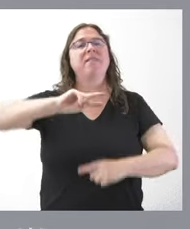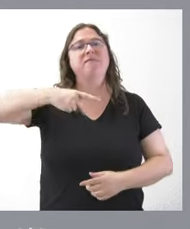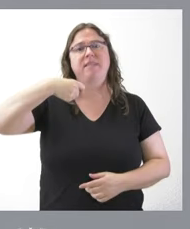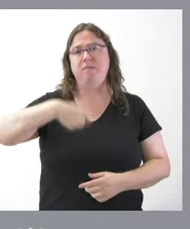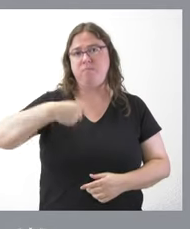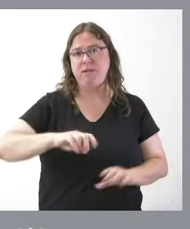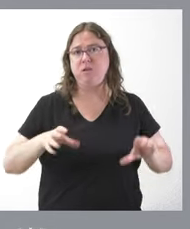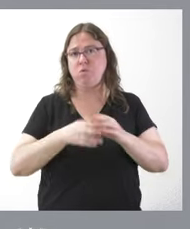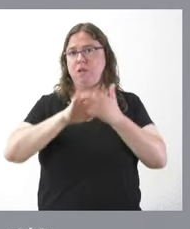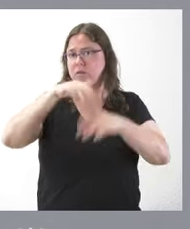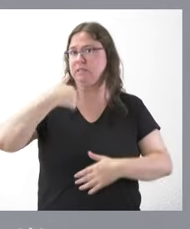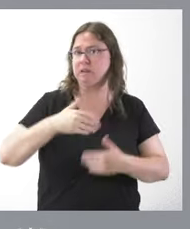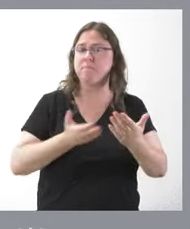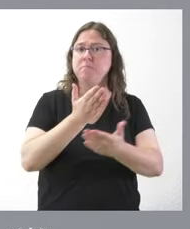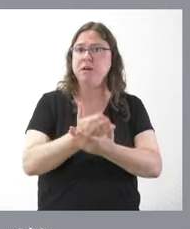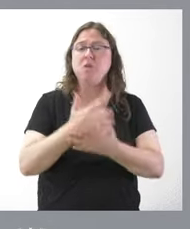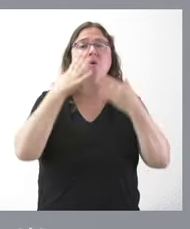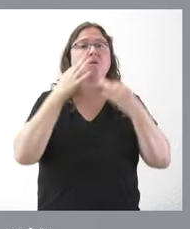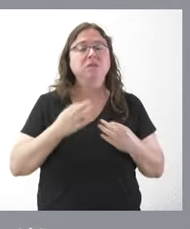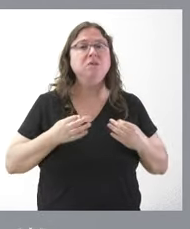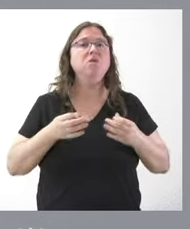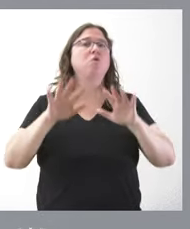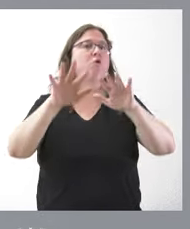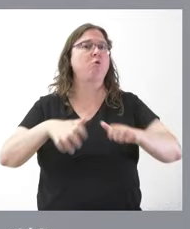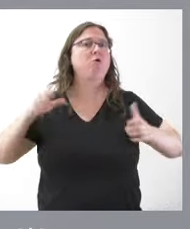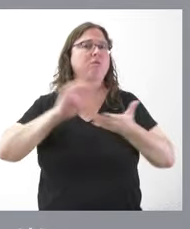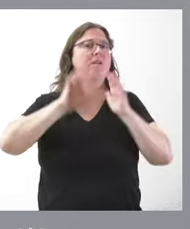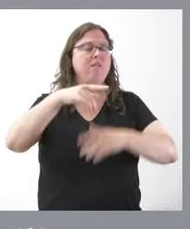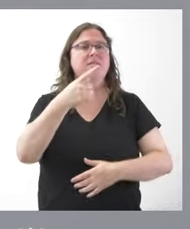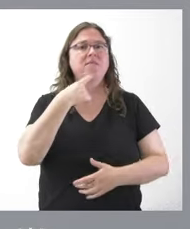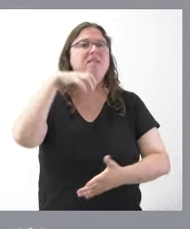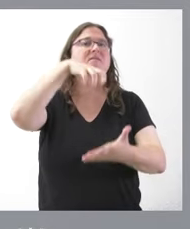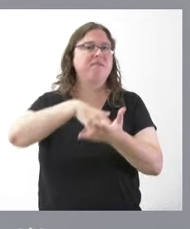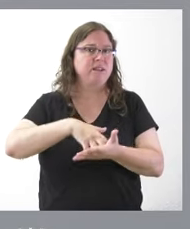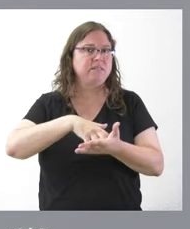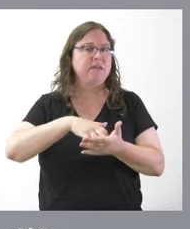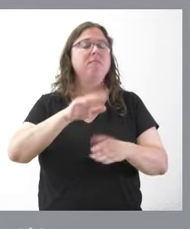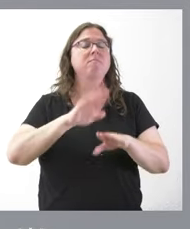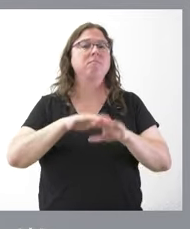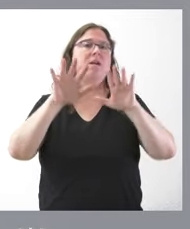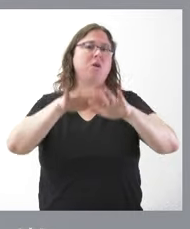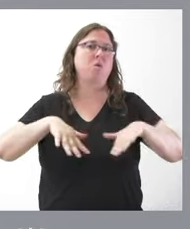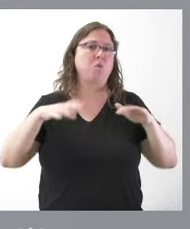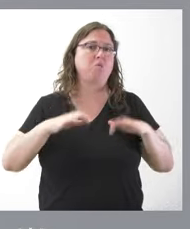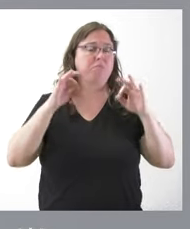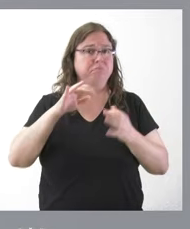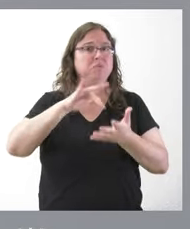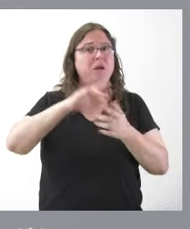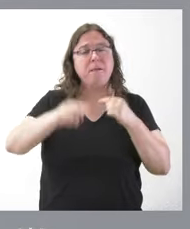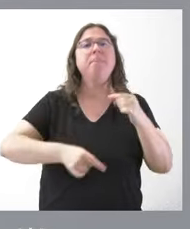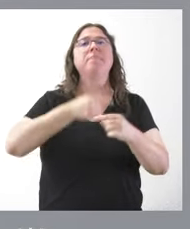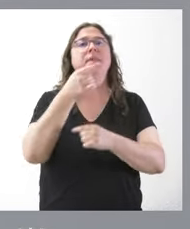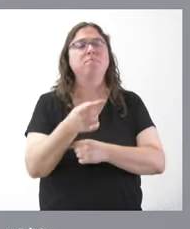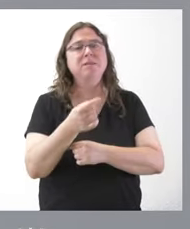a las Cortes de Castilla y León. Seguramente, las Cortes de Castilla y León pongan fecha a esta soliditud de la Junta de Castilla y León inmediatamente después de